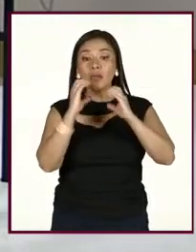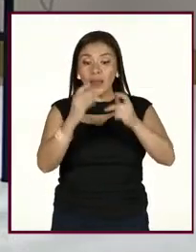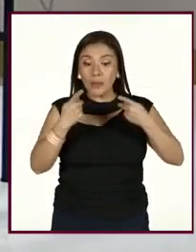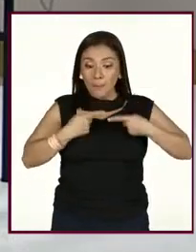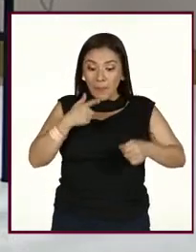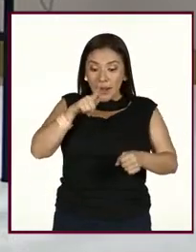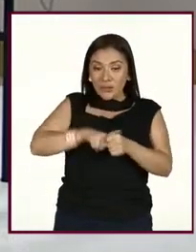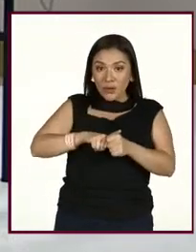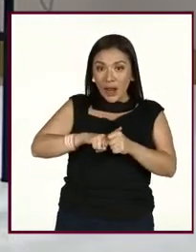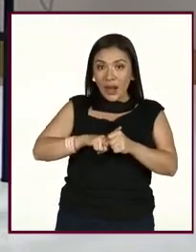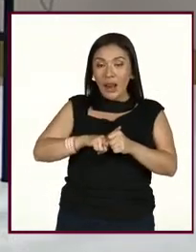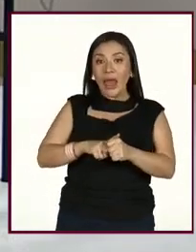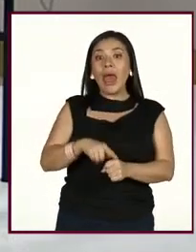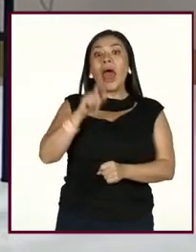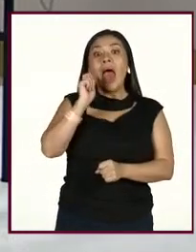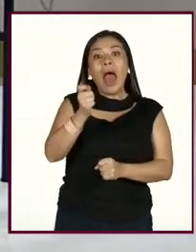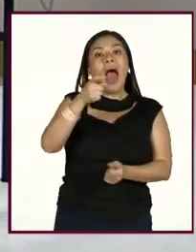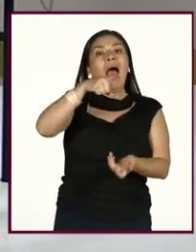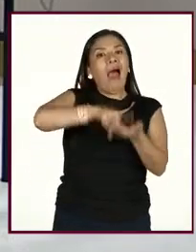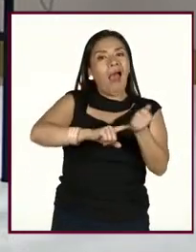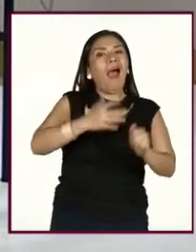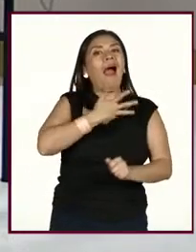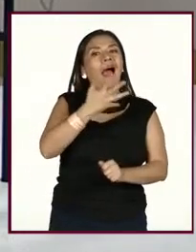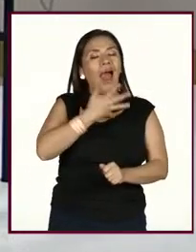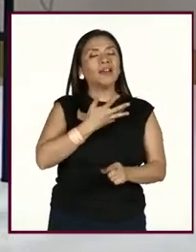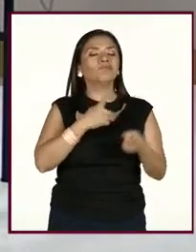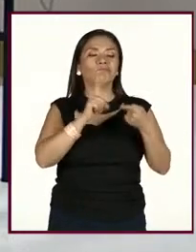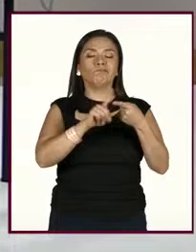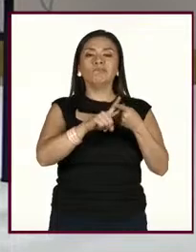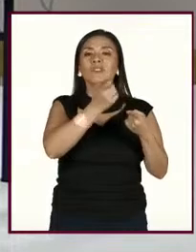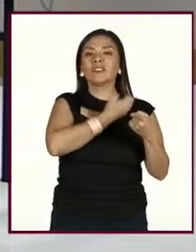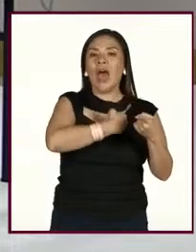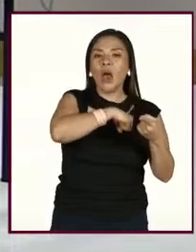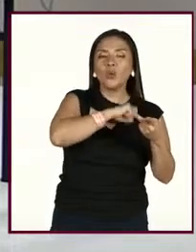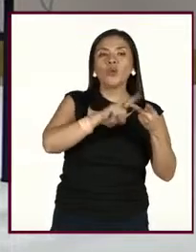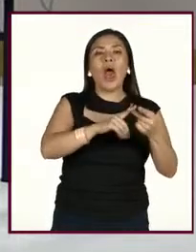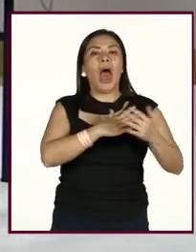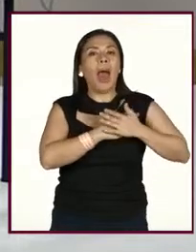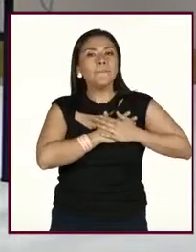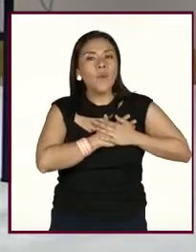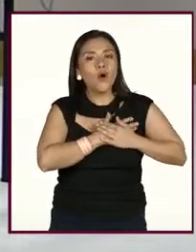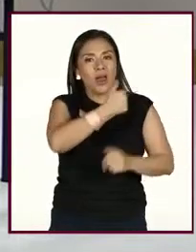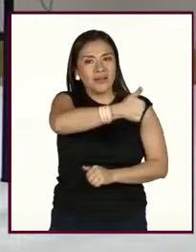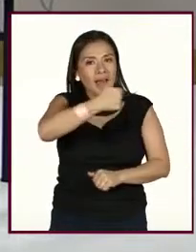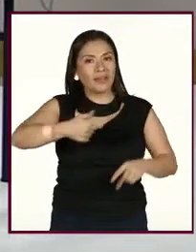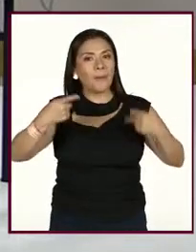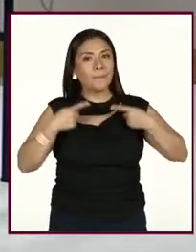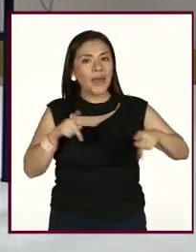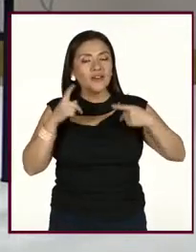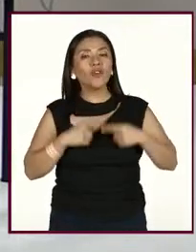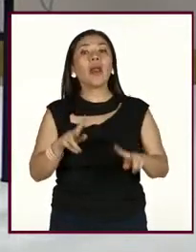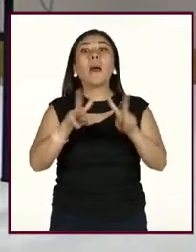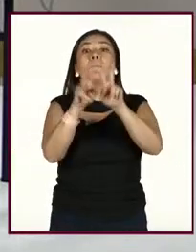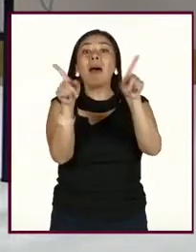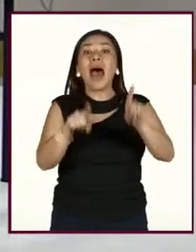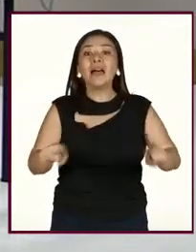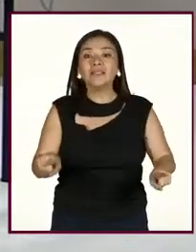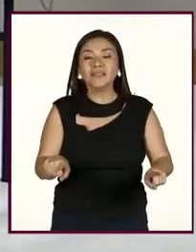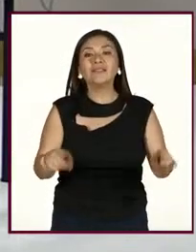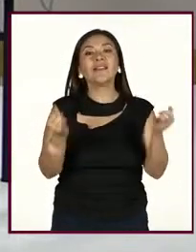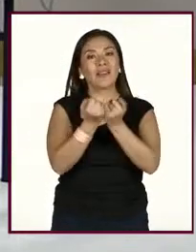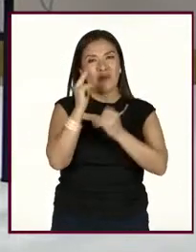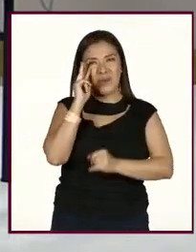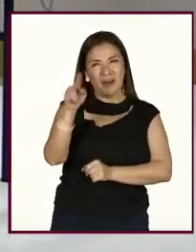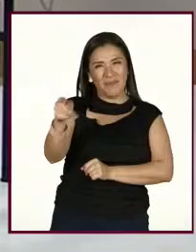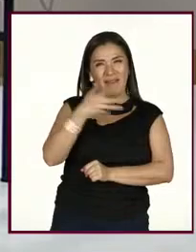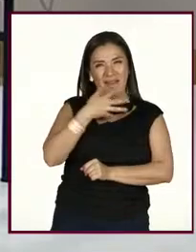engloba justamente la salud, el amor propio, la paz, que también por ahí la vi.